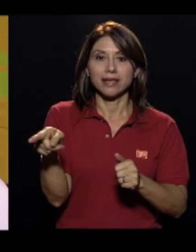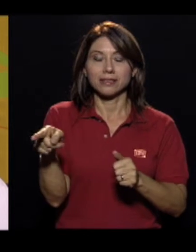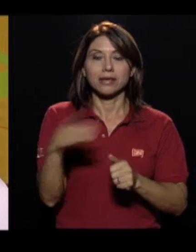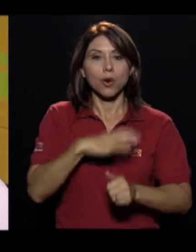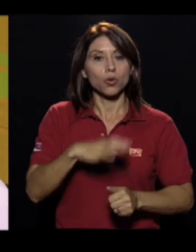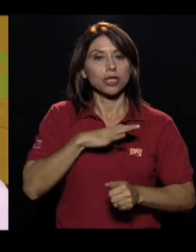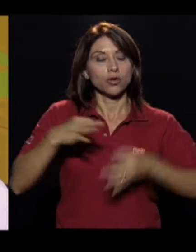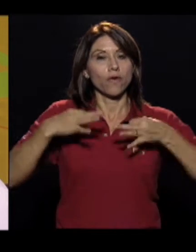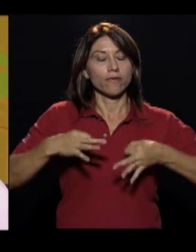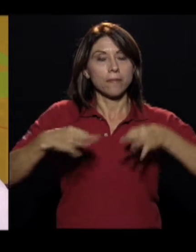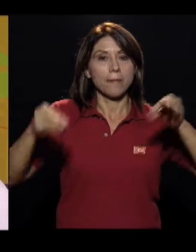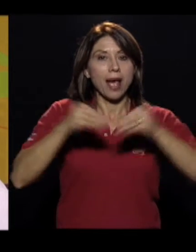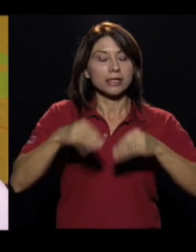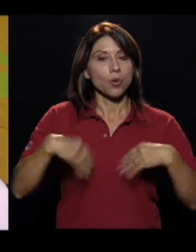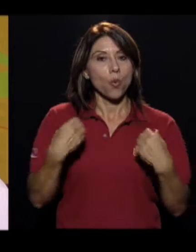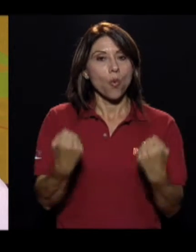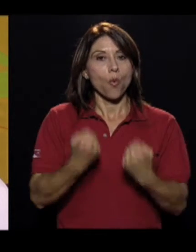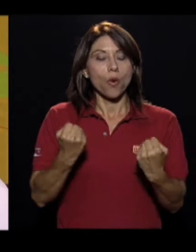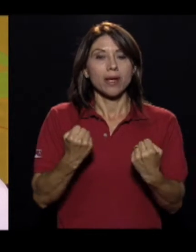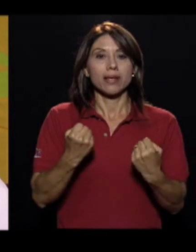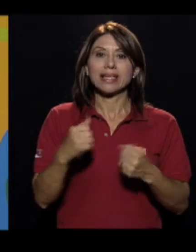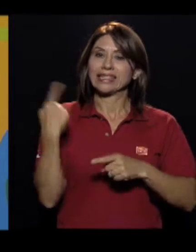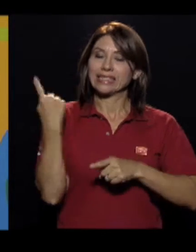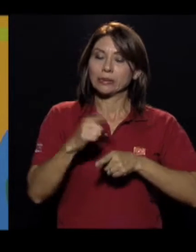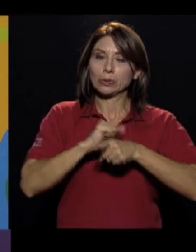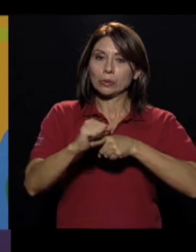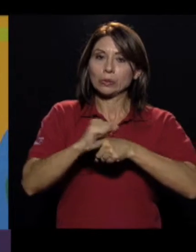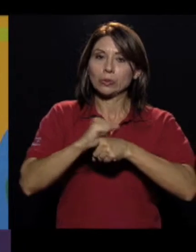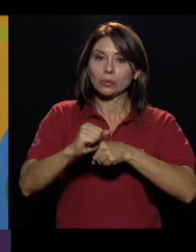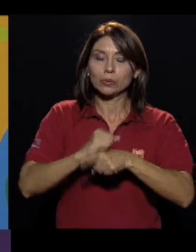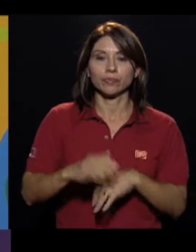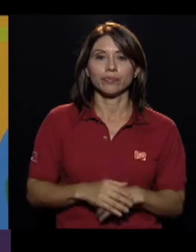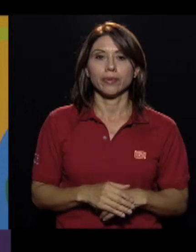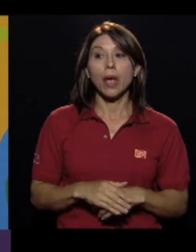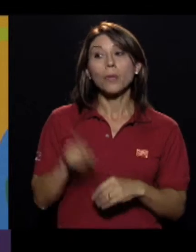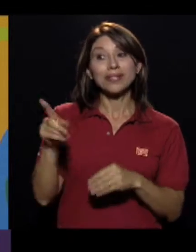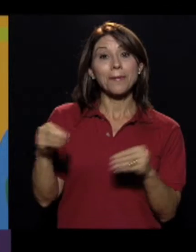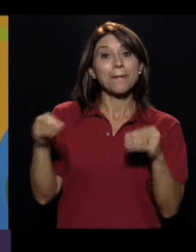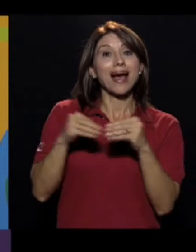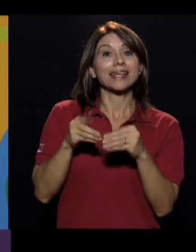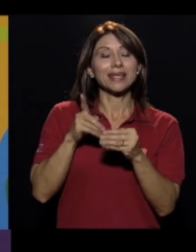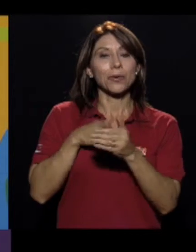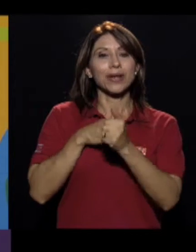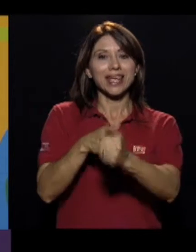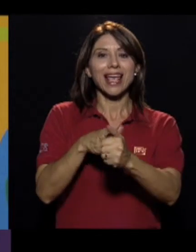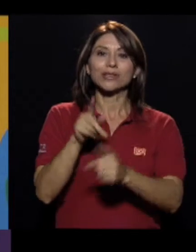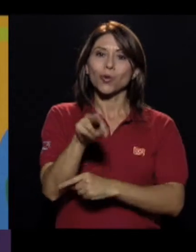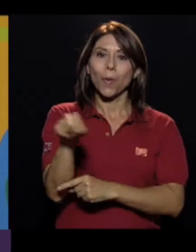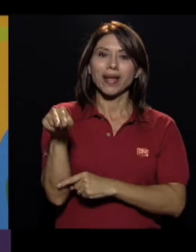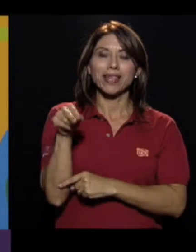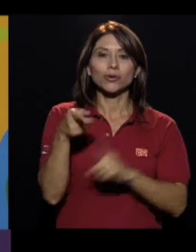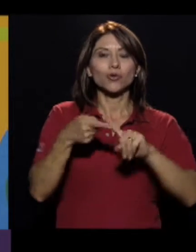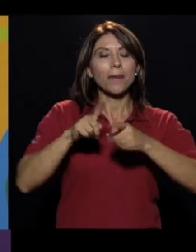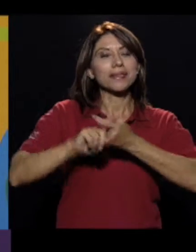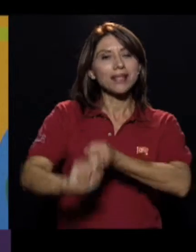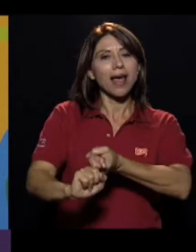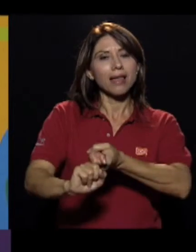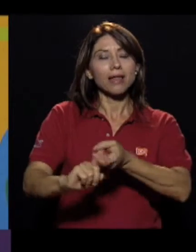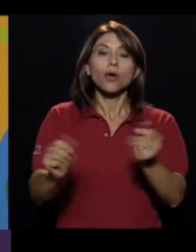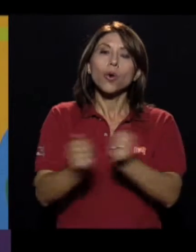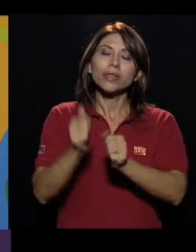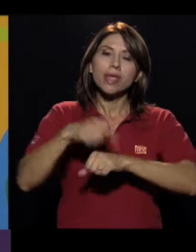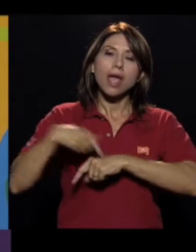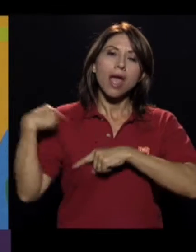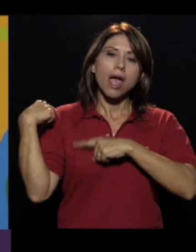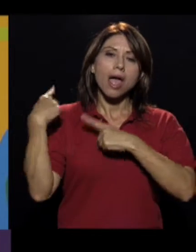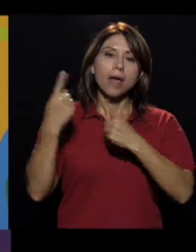y los entrenamientos tienen que ser constantes. Es más, que un guía es un compañero, y es una amistad que nosotros con el tiempo,